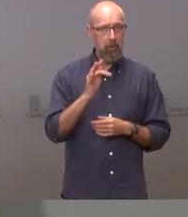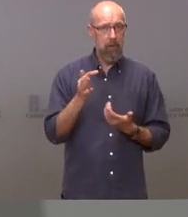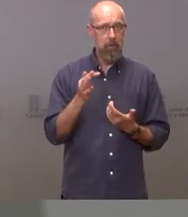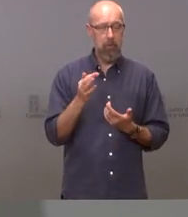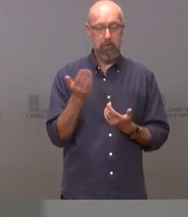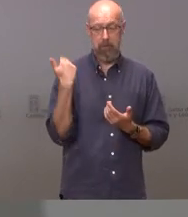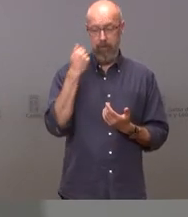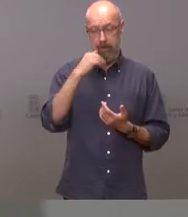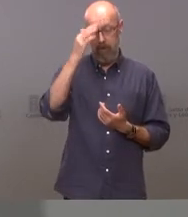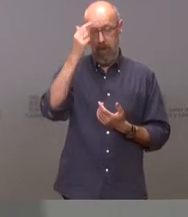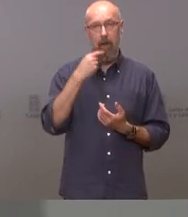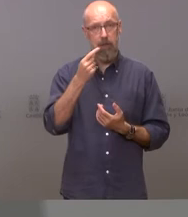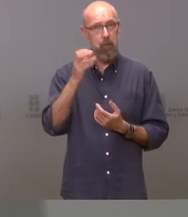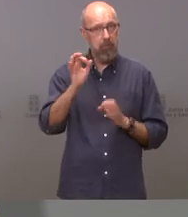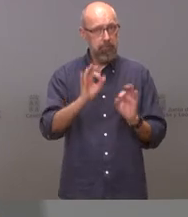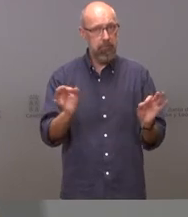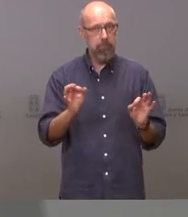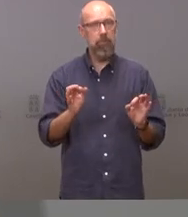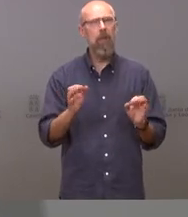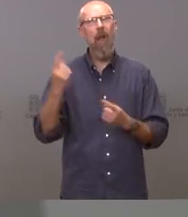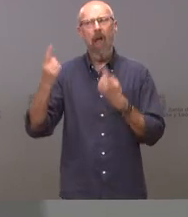y yo comprendo que haya quien se haya disgustado